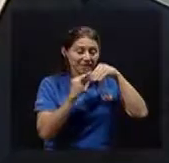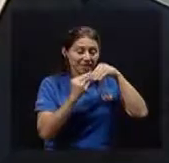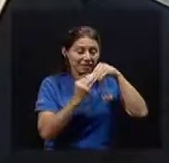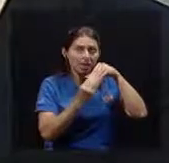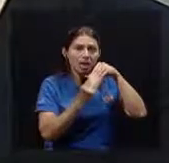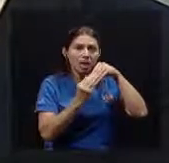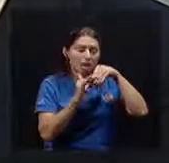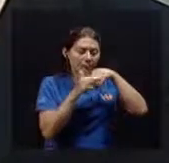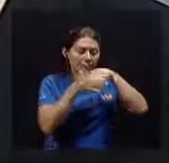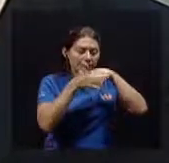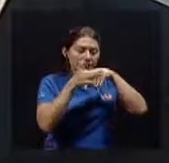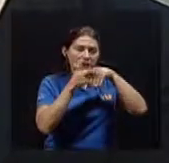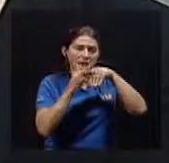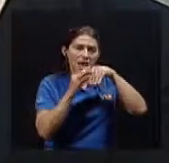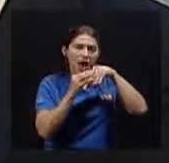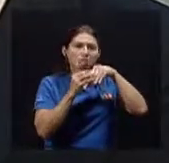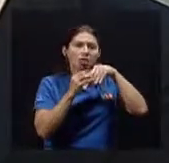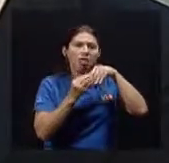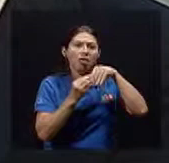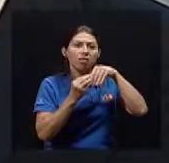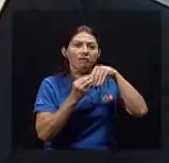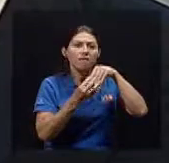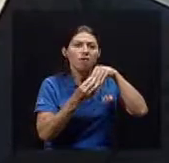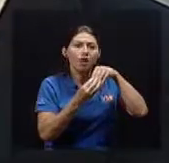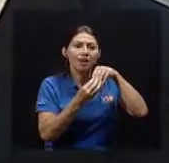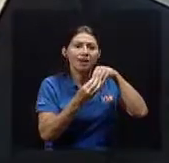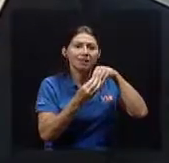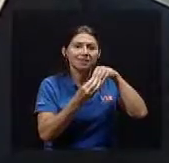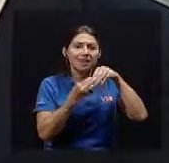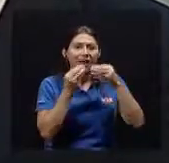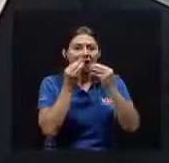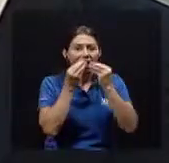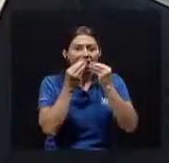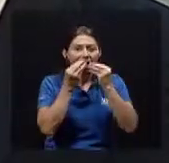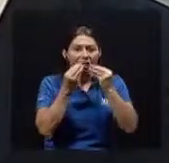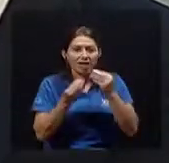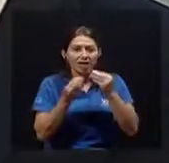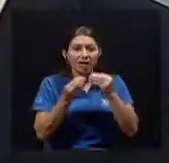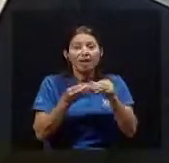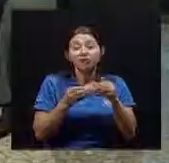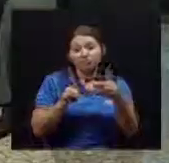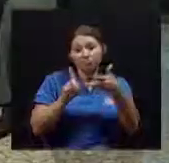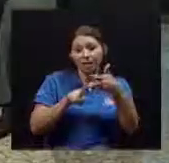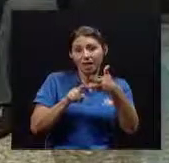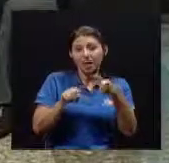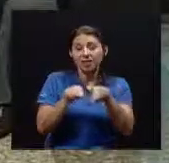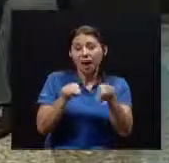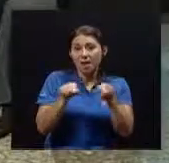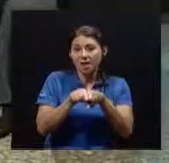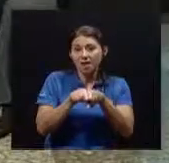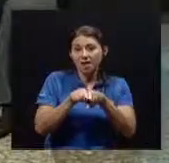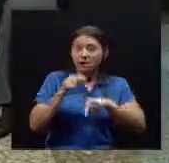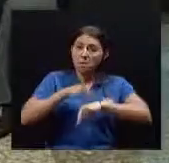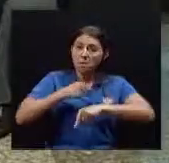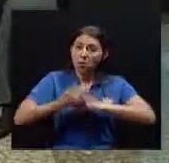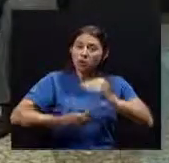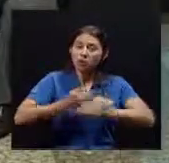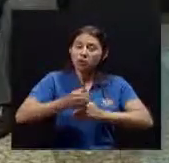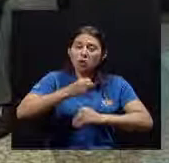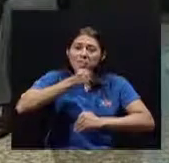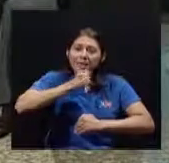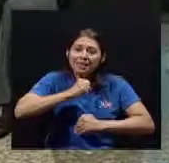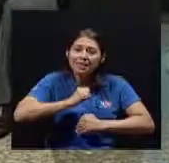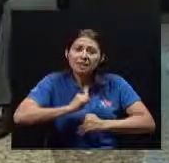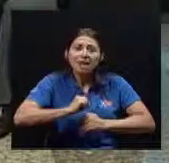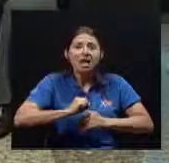finalmente Podríamos decir Que propio Del proceso De envejecimiento Y tal vez Aunado Con cierto nivel De